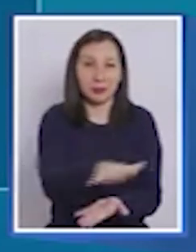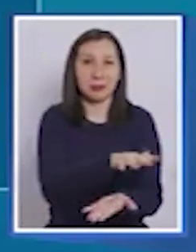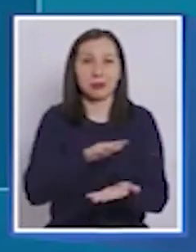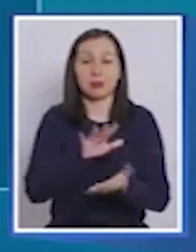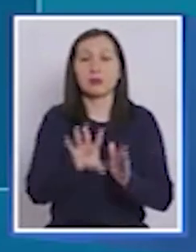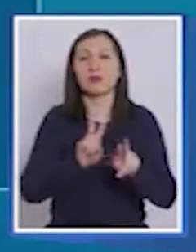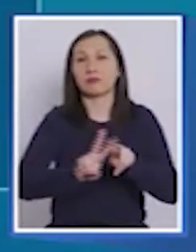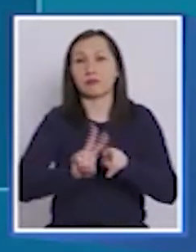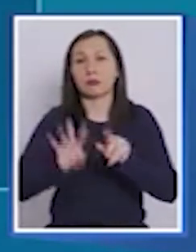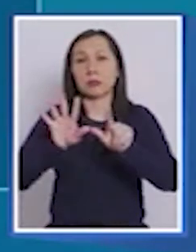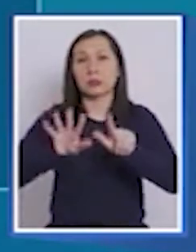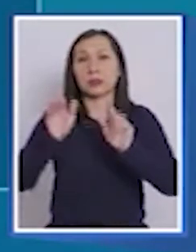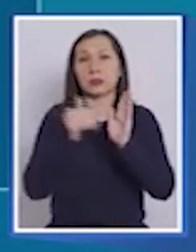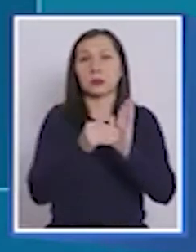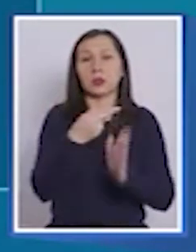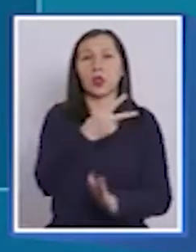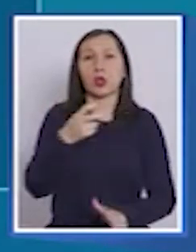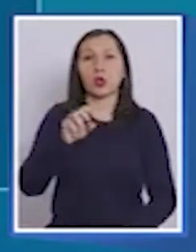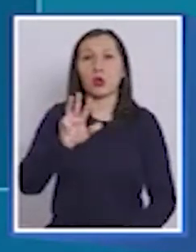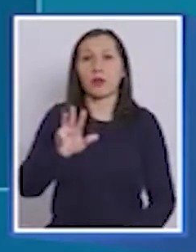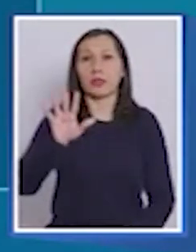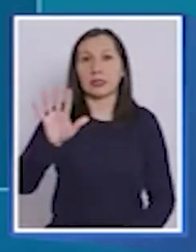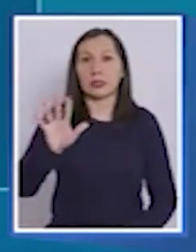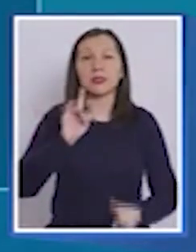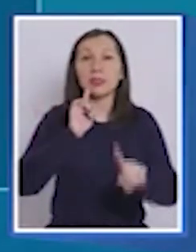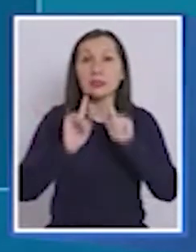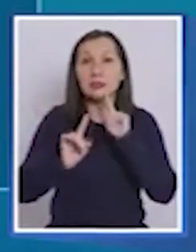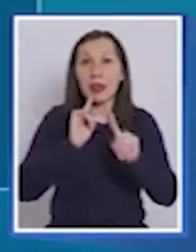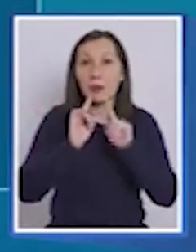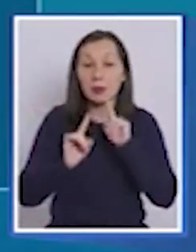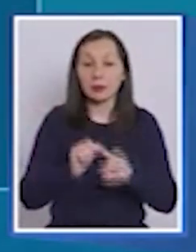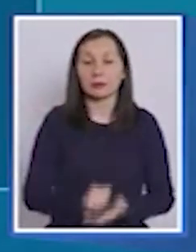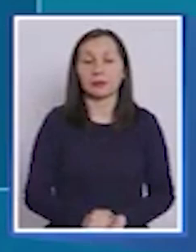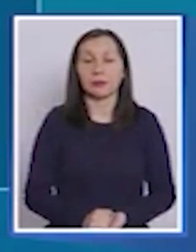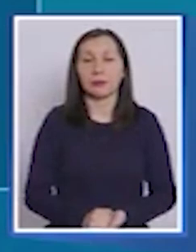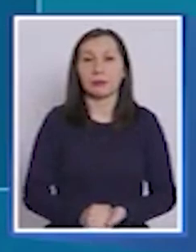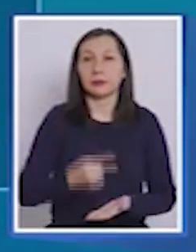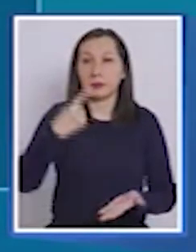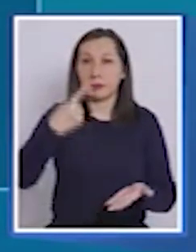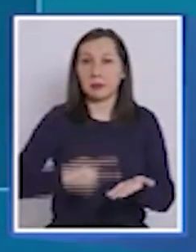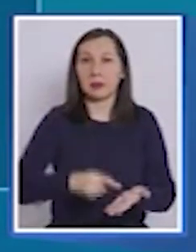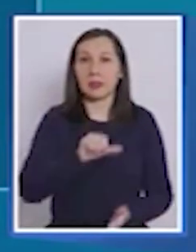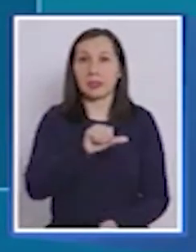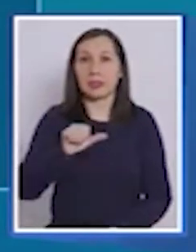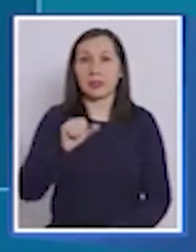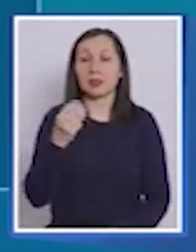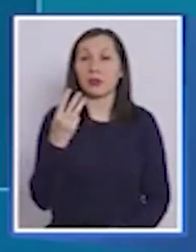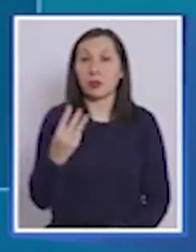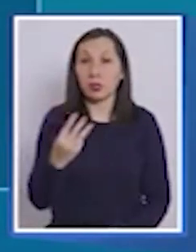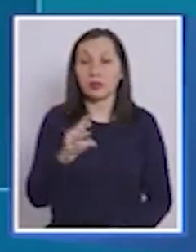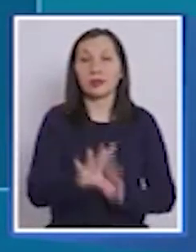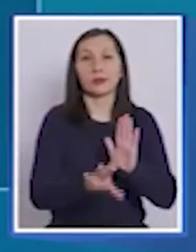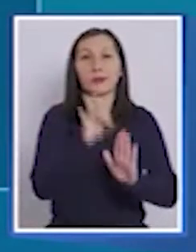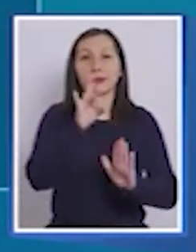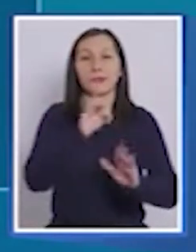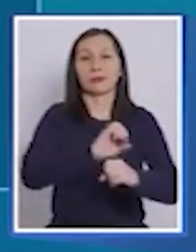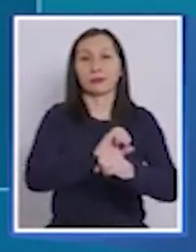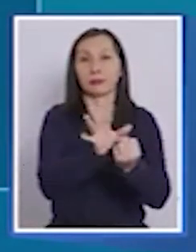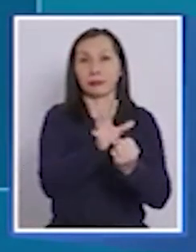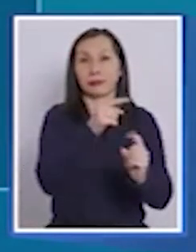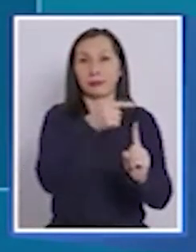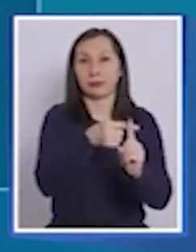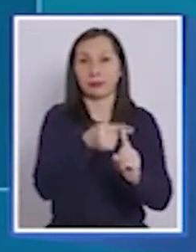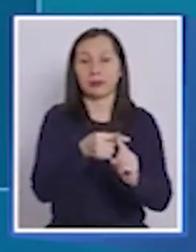realizaron 17.295 exámenes. 1.603 resultaron positivos,